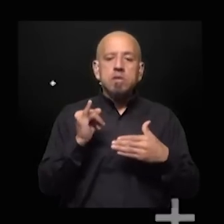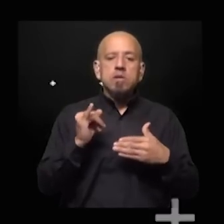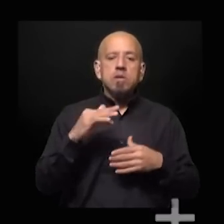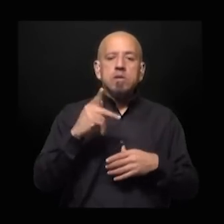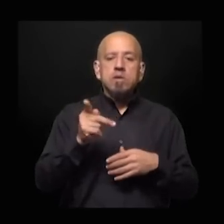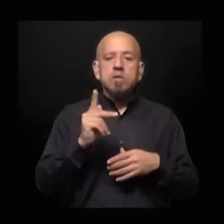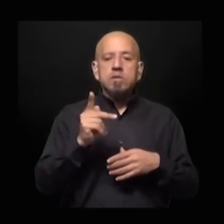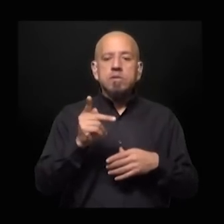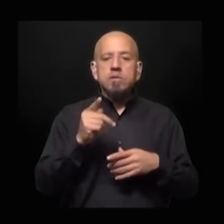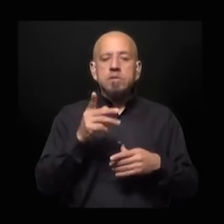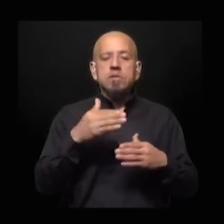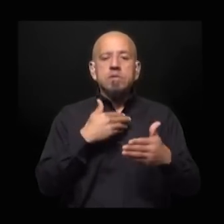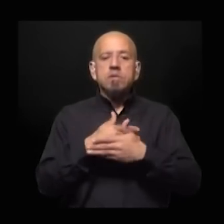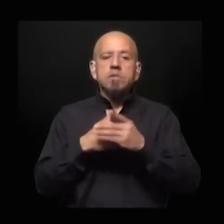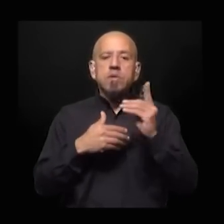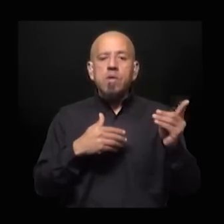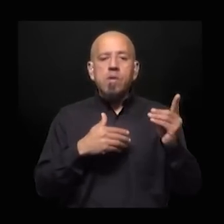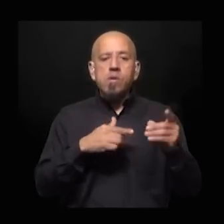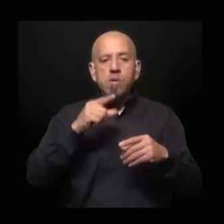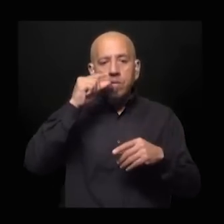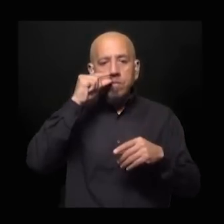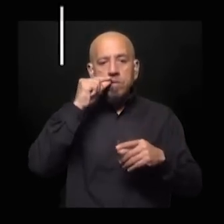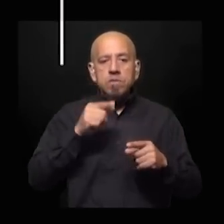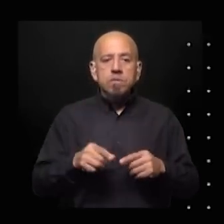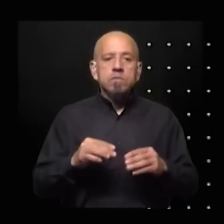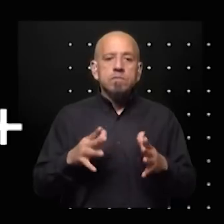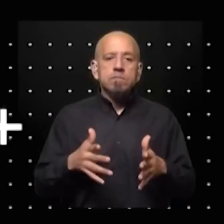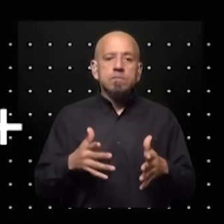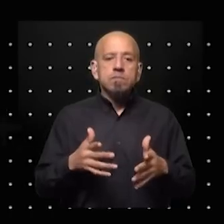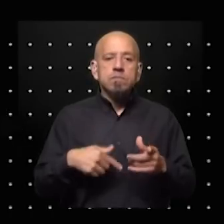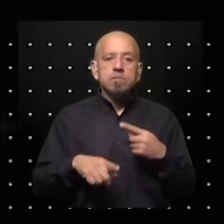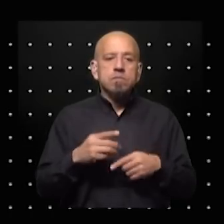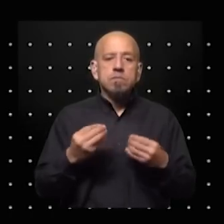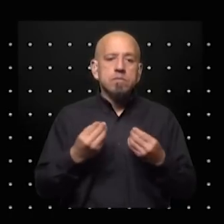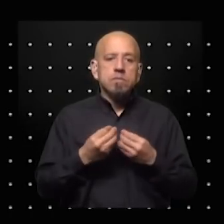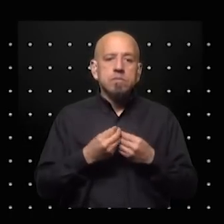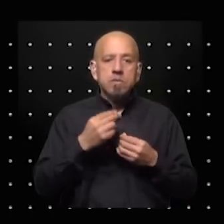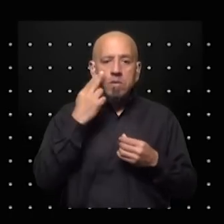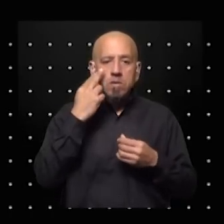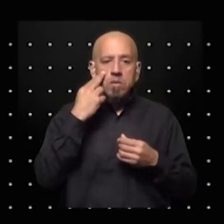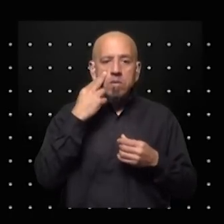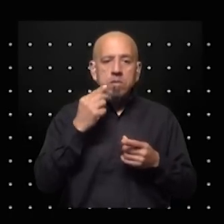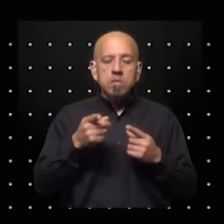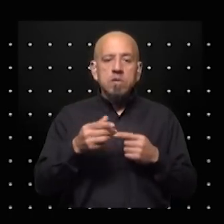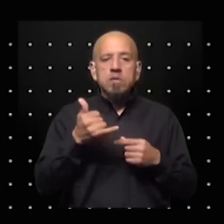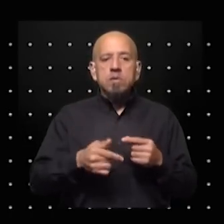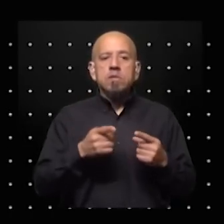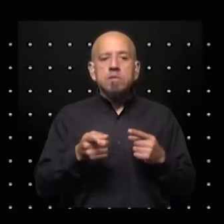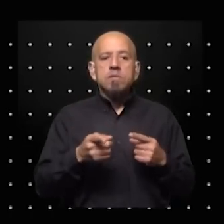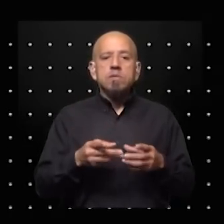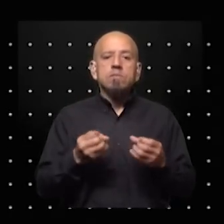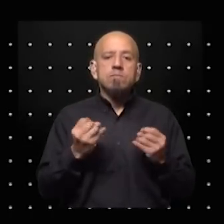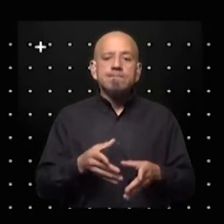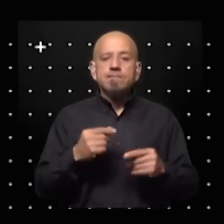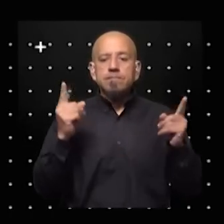ni en el gobierno de derecha que es el macrismo se han resuelto muchos de los problemas que tiene la ciudadanía en algunos casos porque